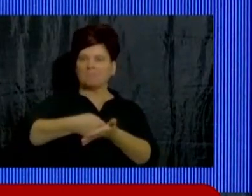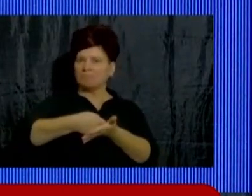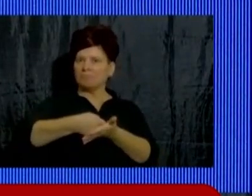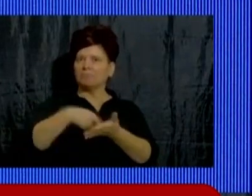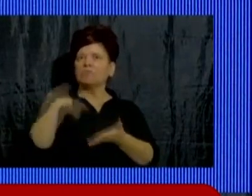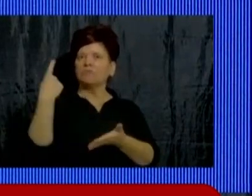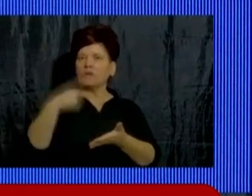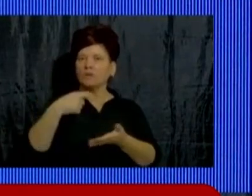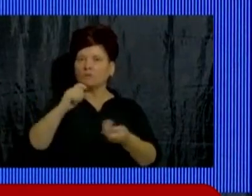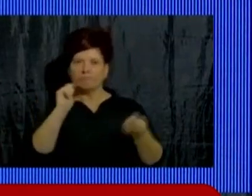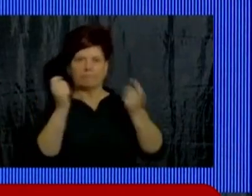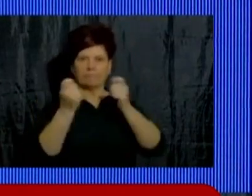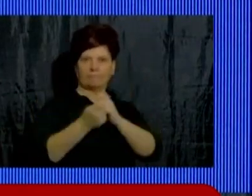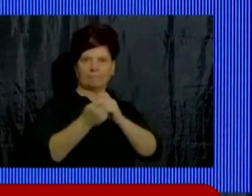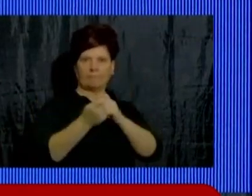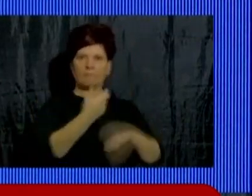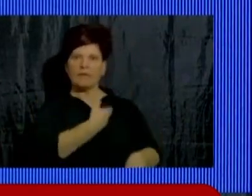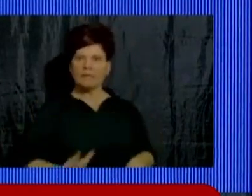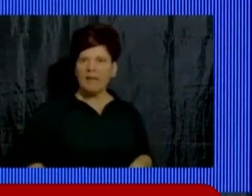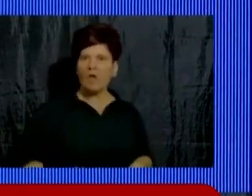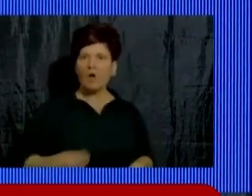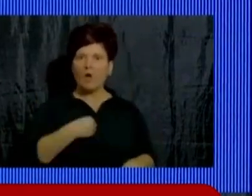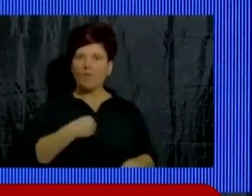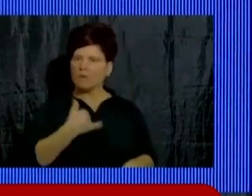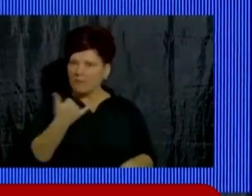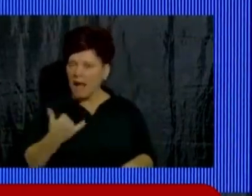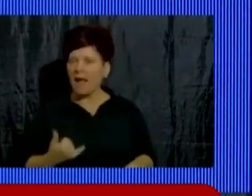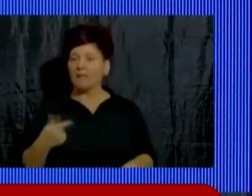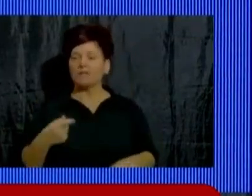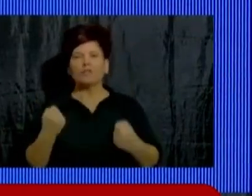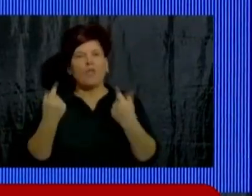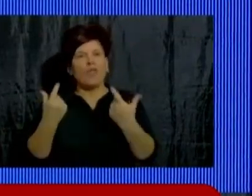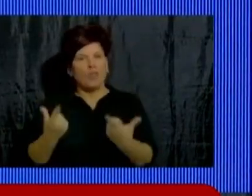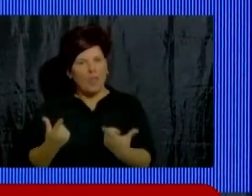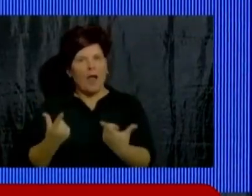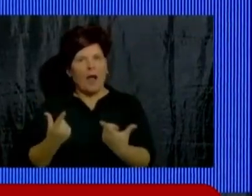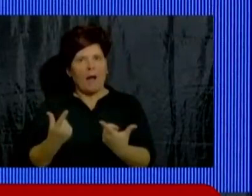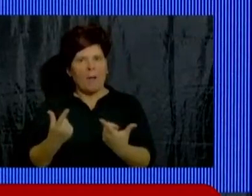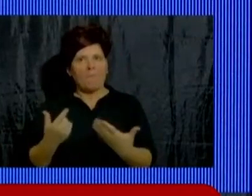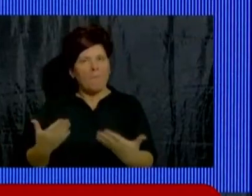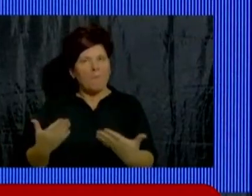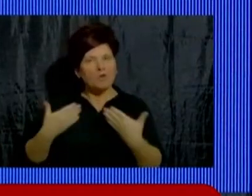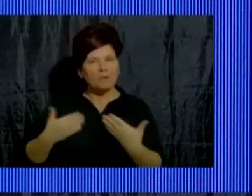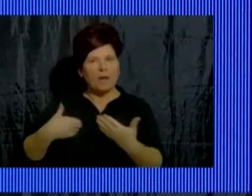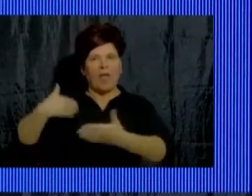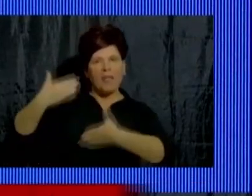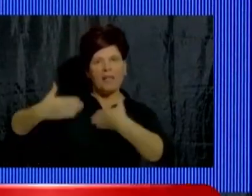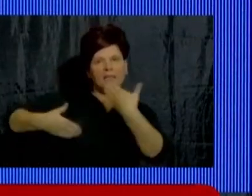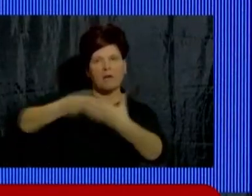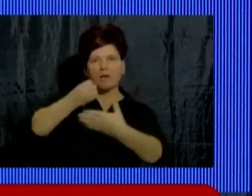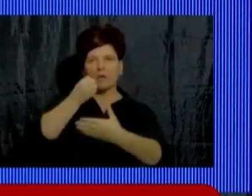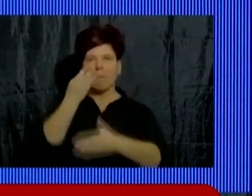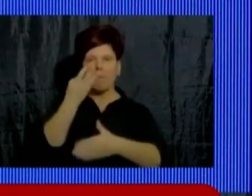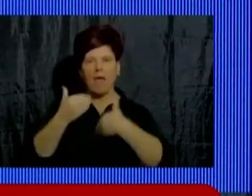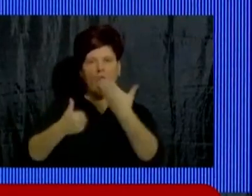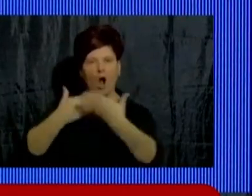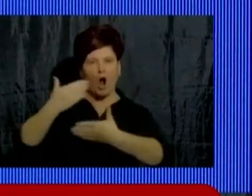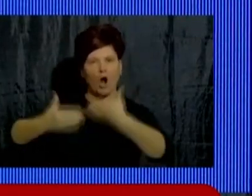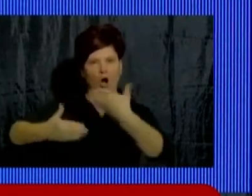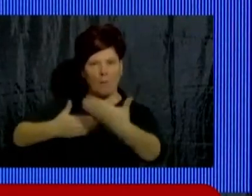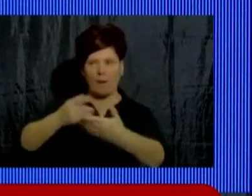hemos vuelto un Estado confiable y eso generará mejores posibilidades de desarrollo y trabajo para todos los ciudadanos.